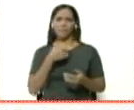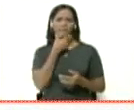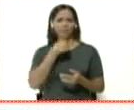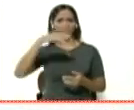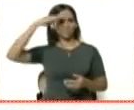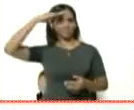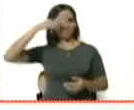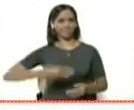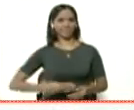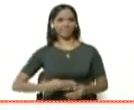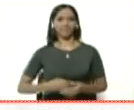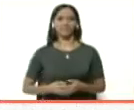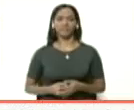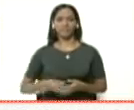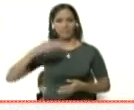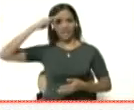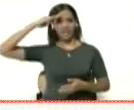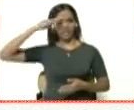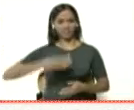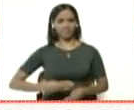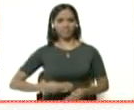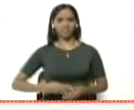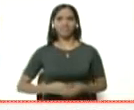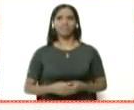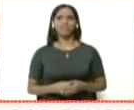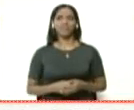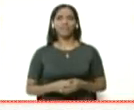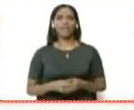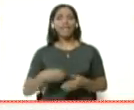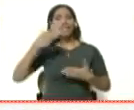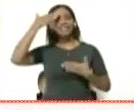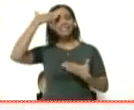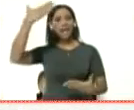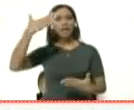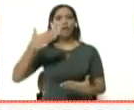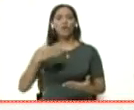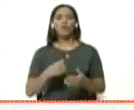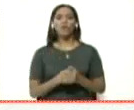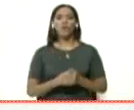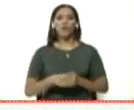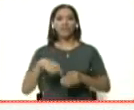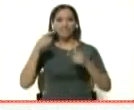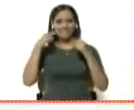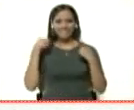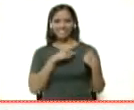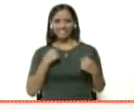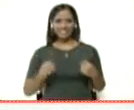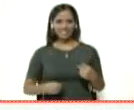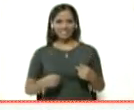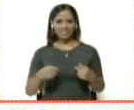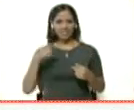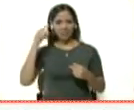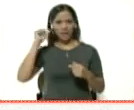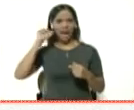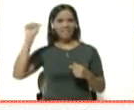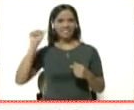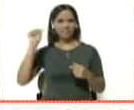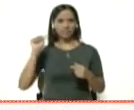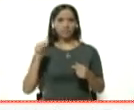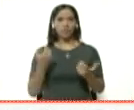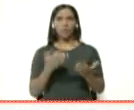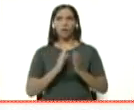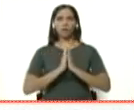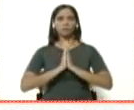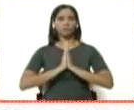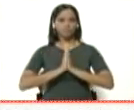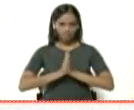fácil. Ok, saludo militar, ya lo estamos haciendo. Y saludo tailandés, ¿cómo sería? Ese sí es como una reverencia, una